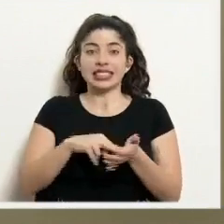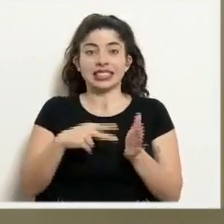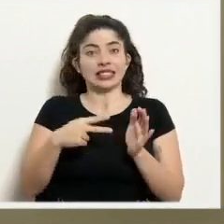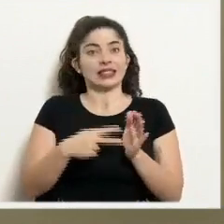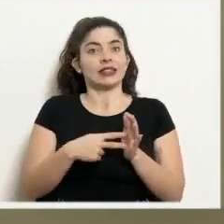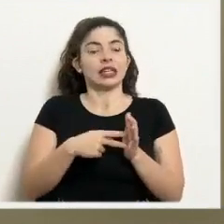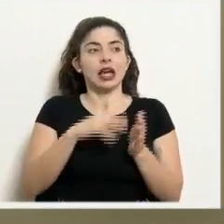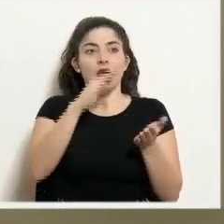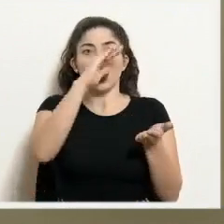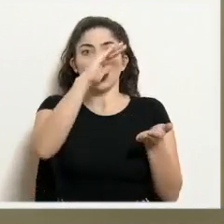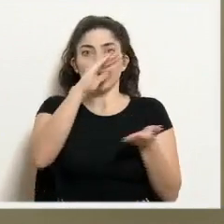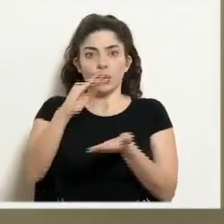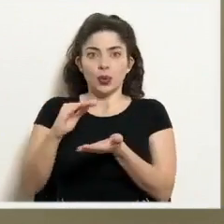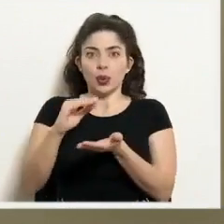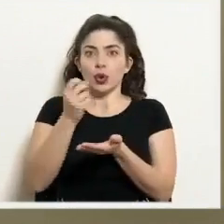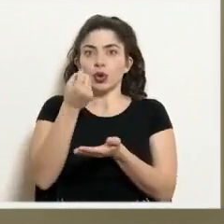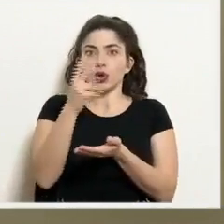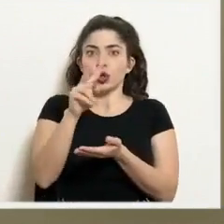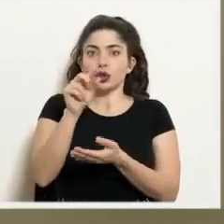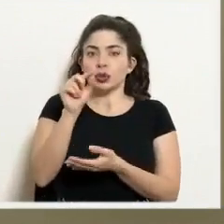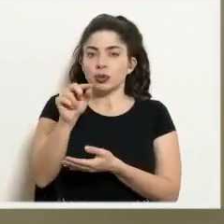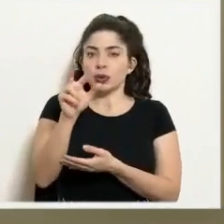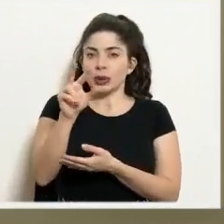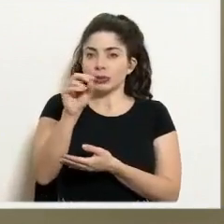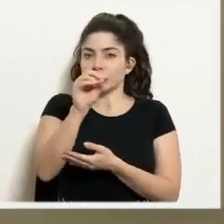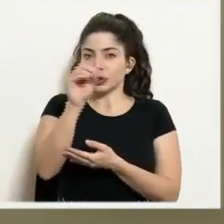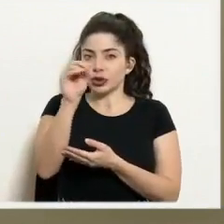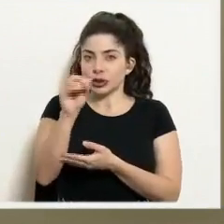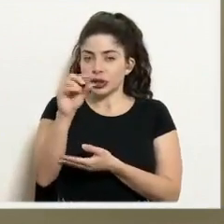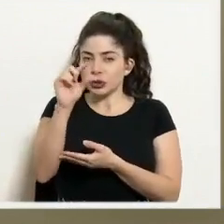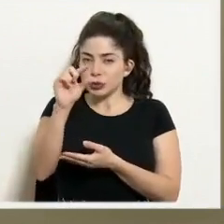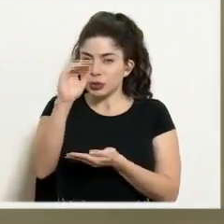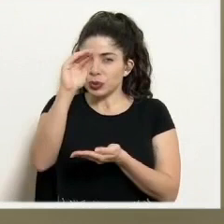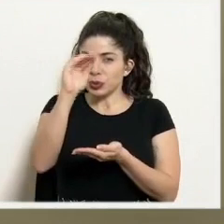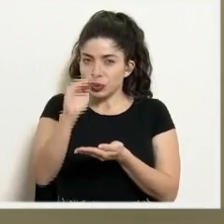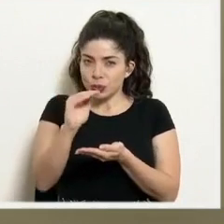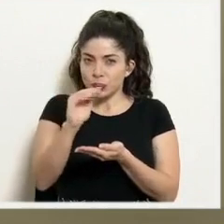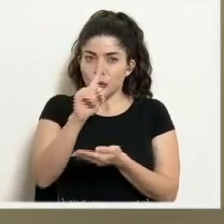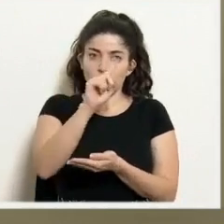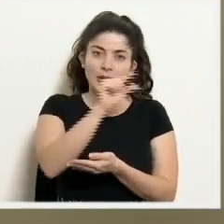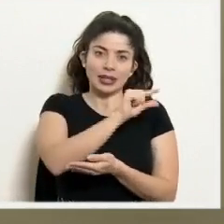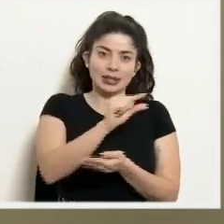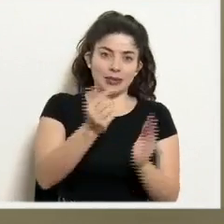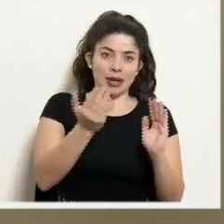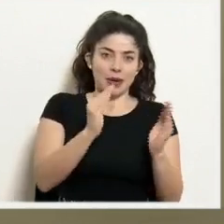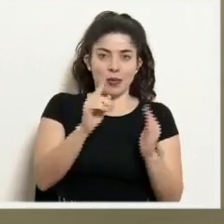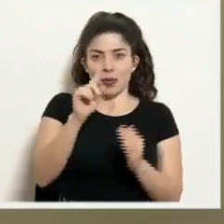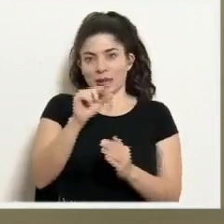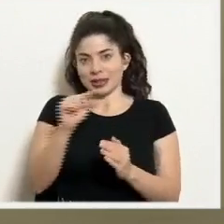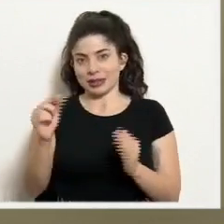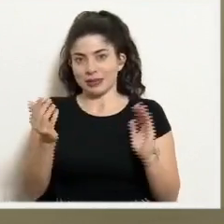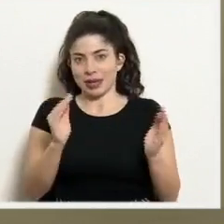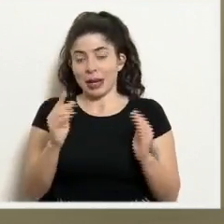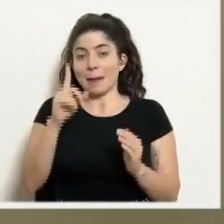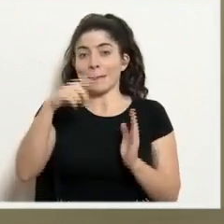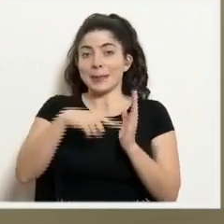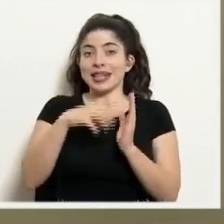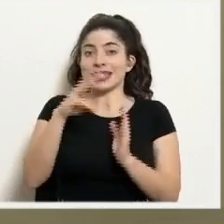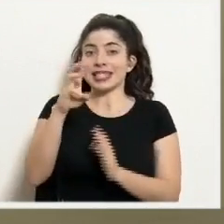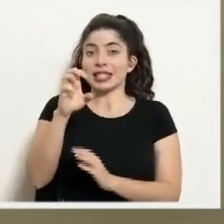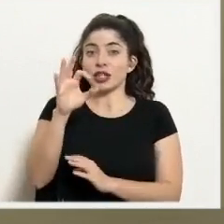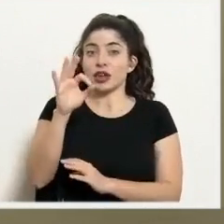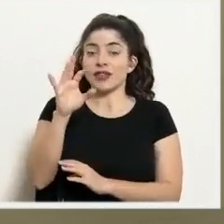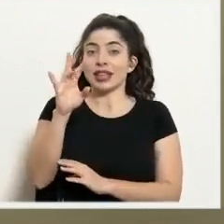representa una disminución del 12.3% de una semana a otra, con un promedio de 1.697